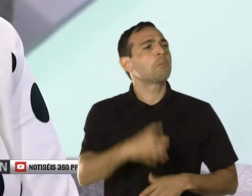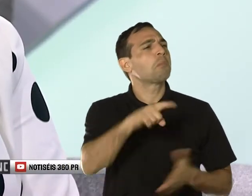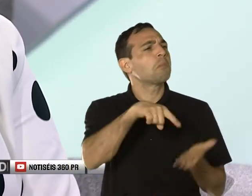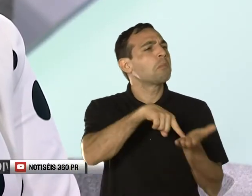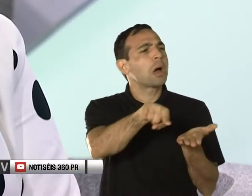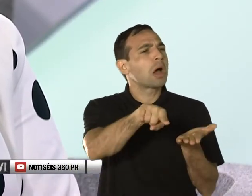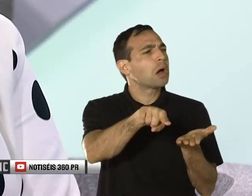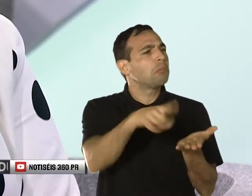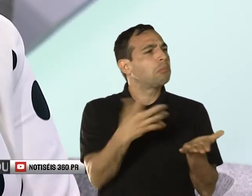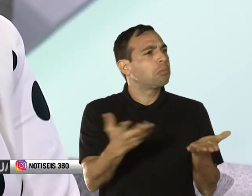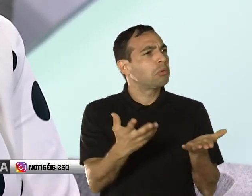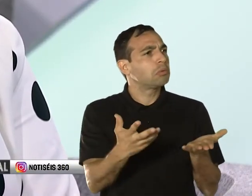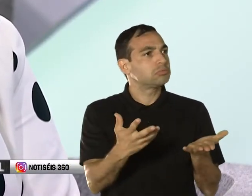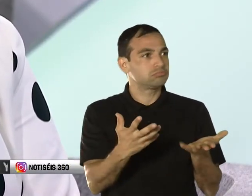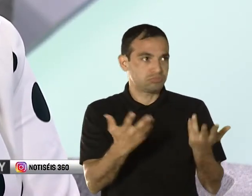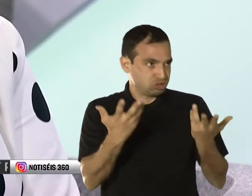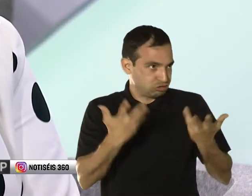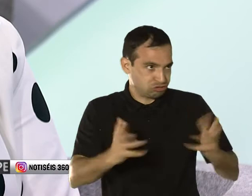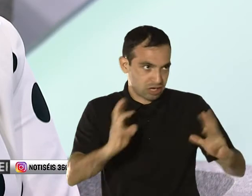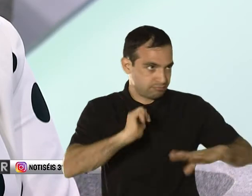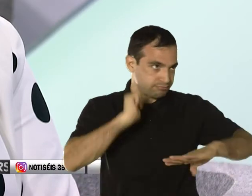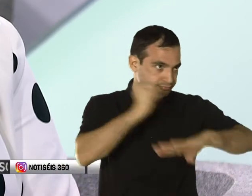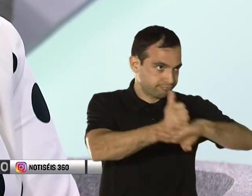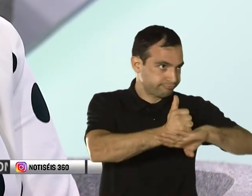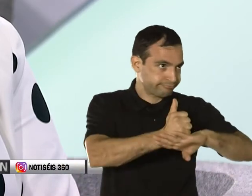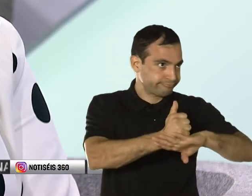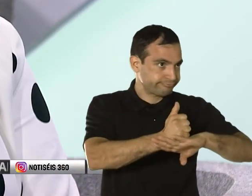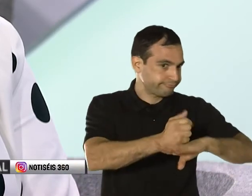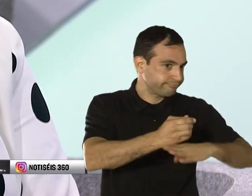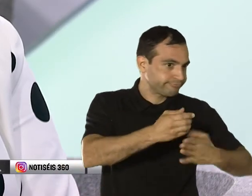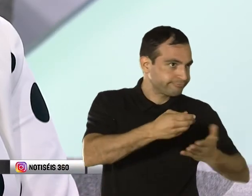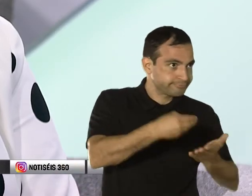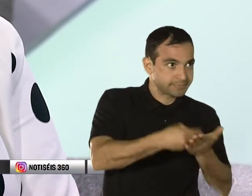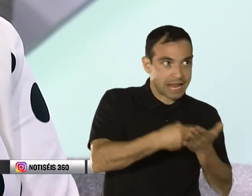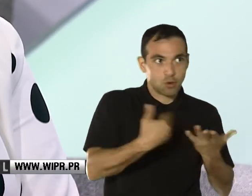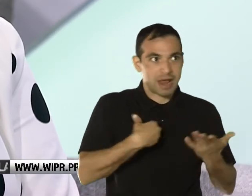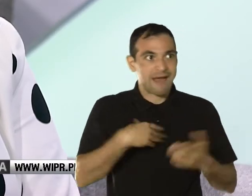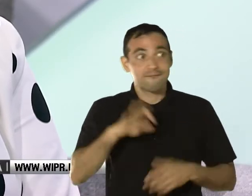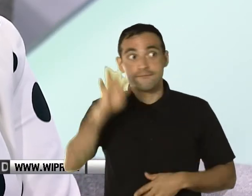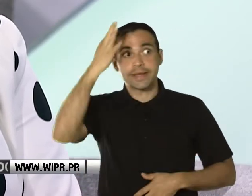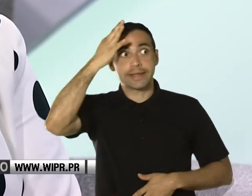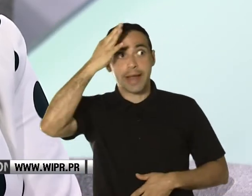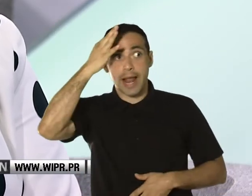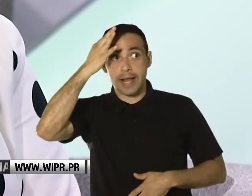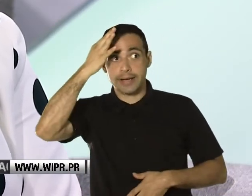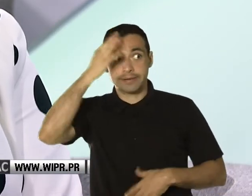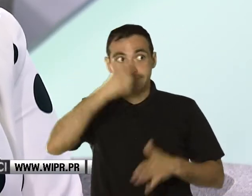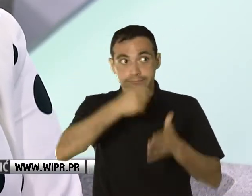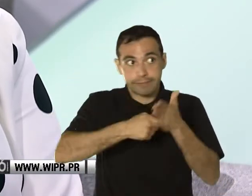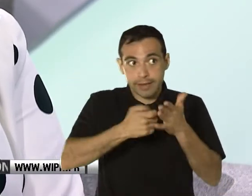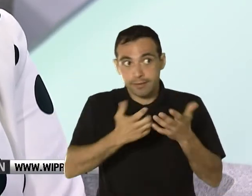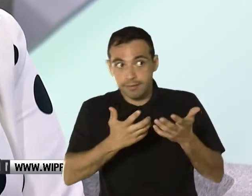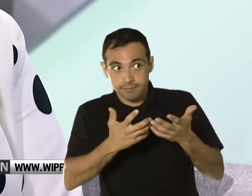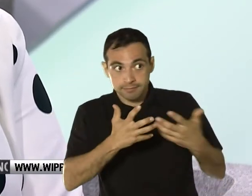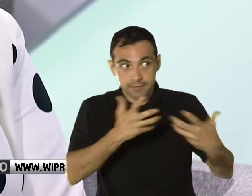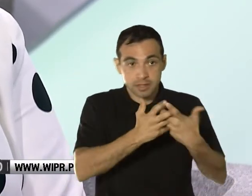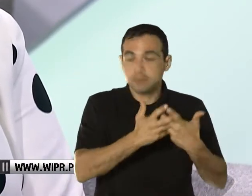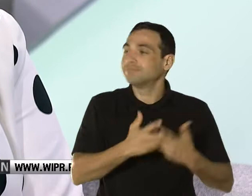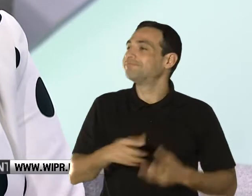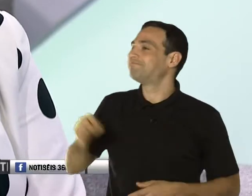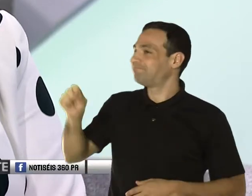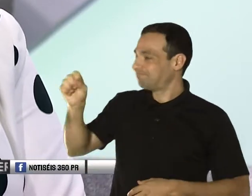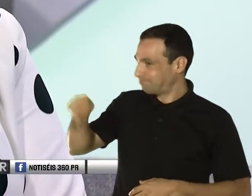imagino que ya eso está establecido y hay una cantidad con todo esto de mínimo federal y demás cosas, ¿cómo aplica? ¿Cómo se da? Realmente sigue siendo el